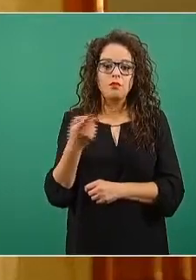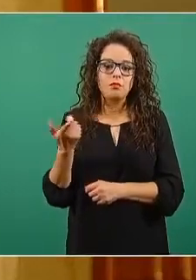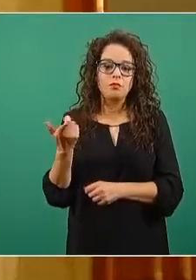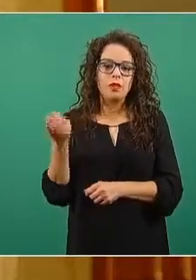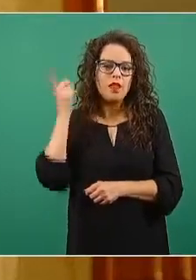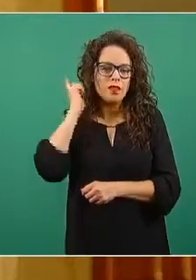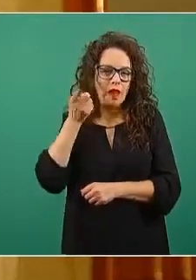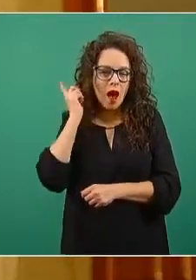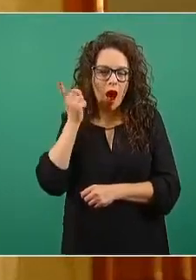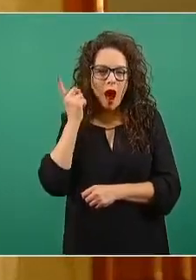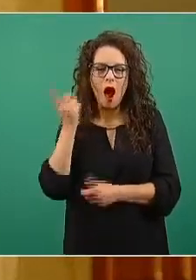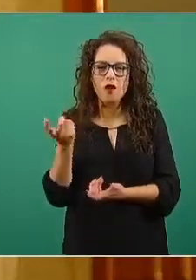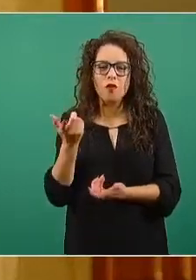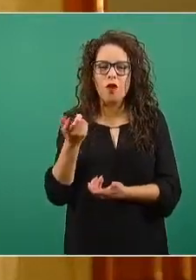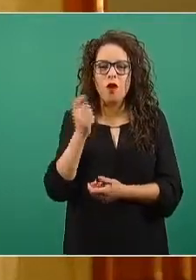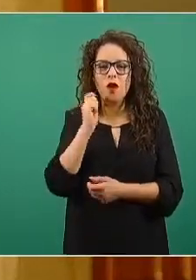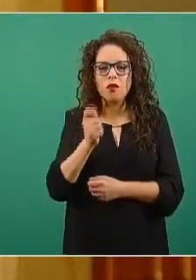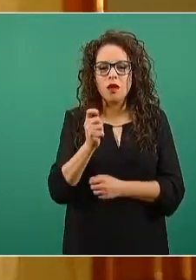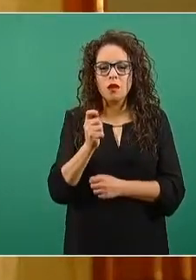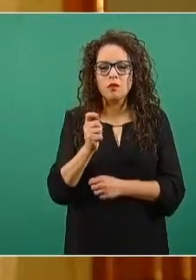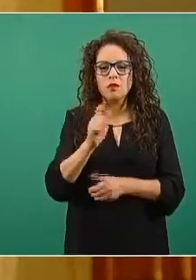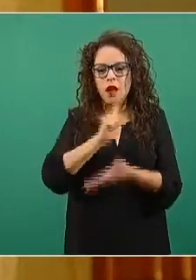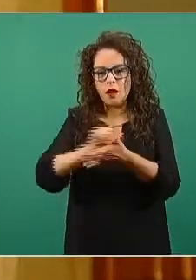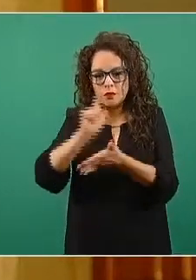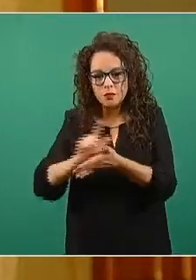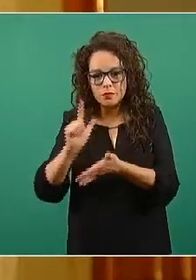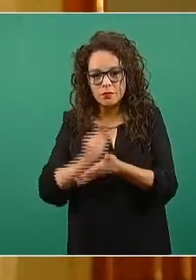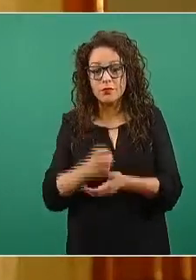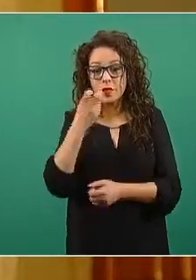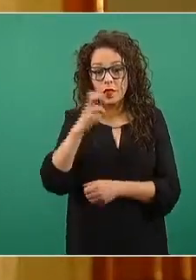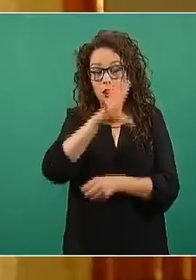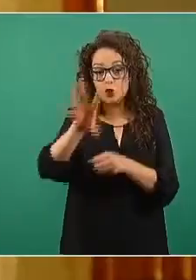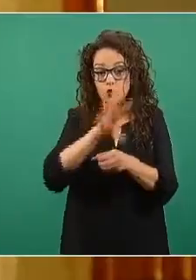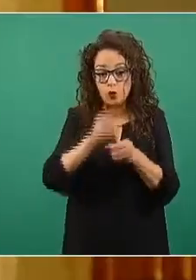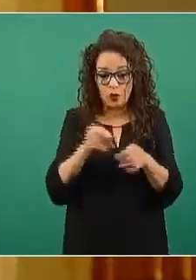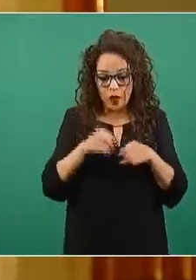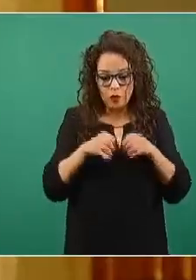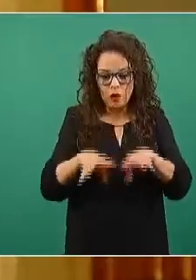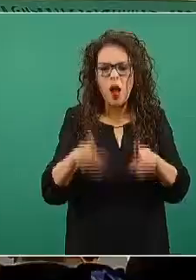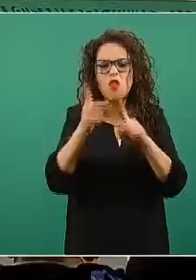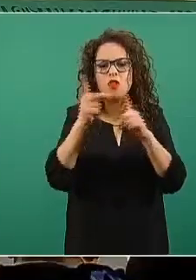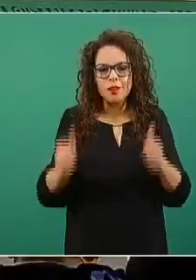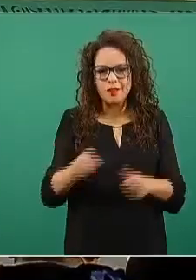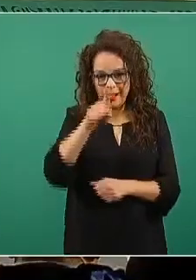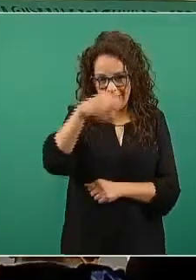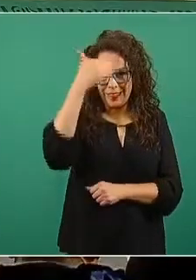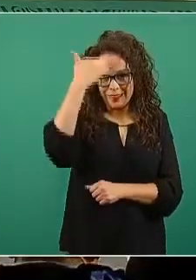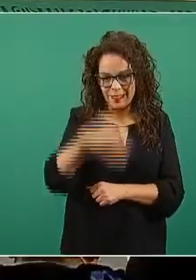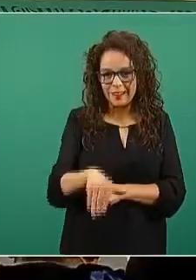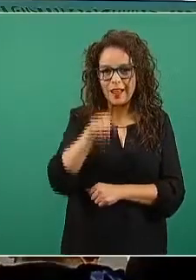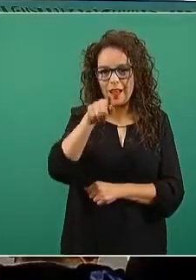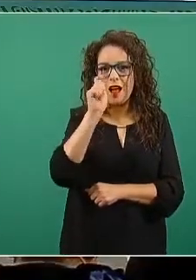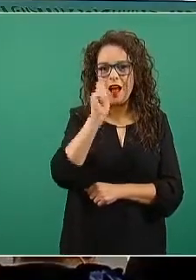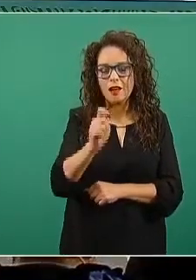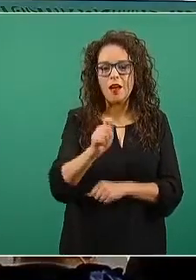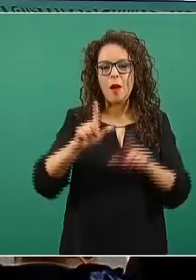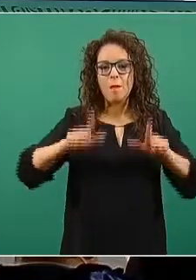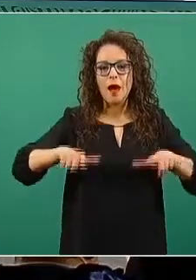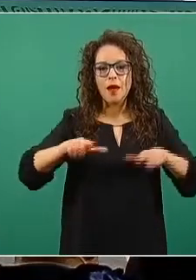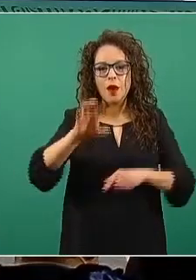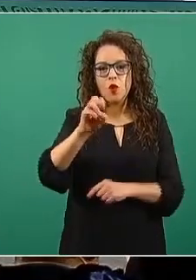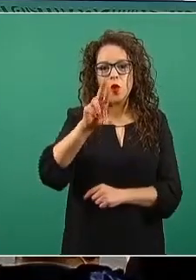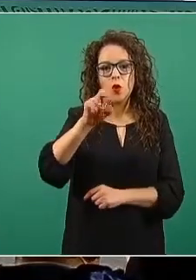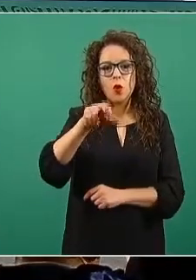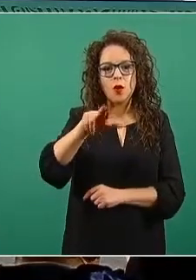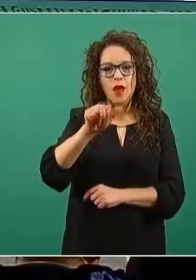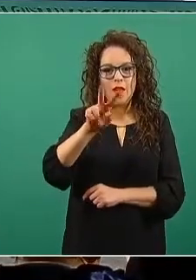toda esta información se encuentra, como ustedes saben, en la página del coronavirus. Si me pasa la siguiente, por favor. Y